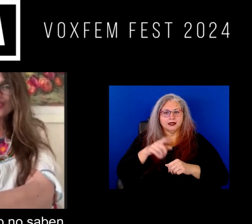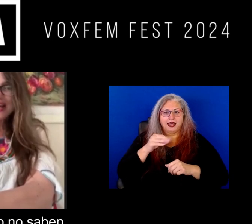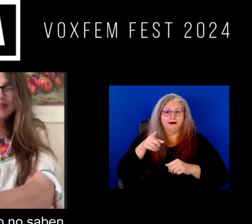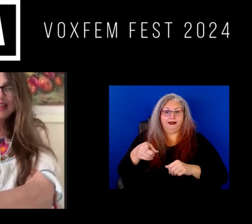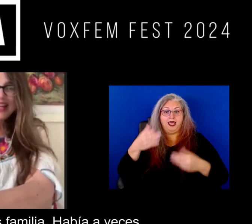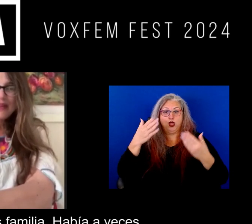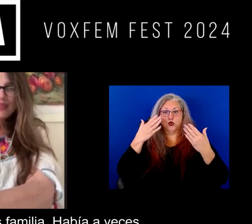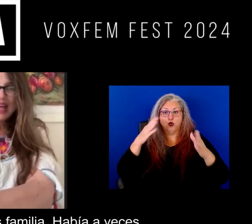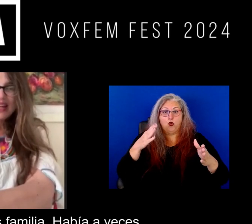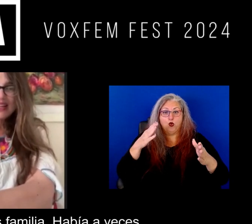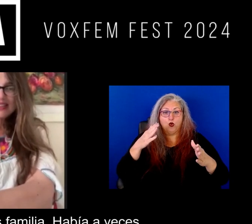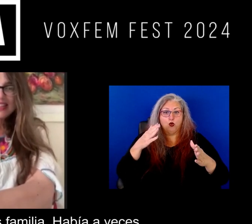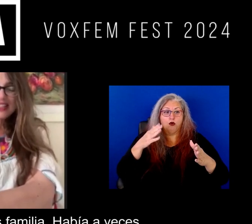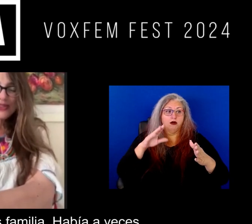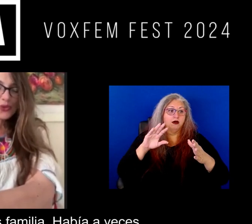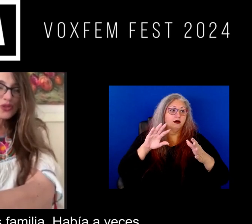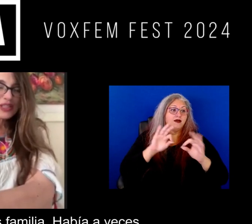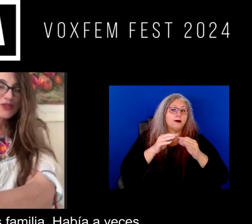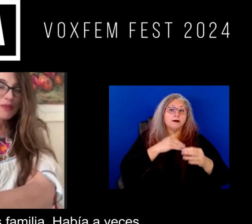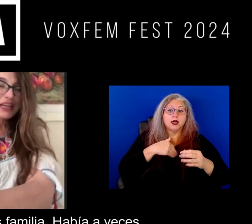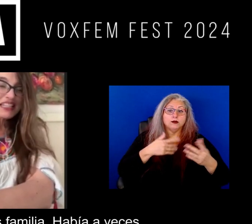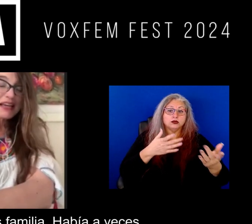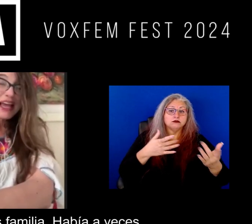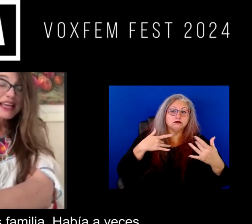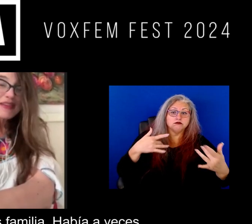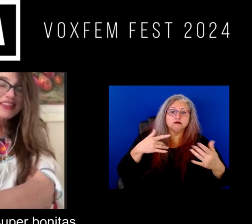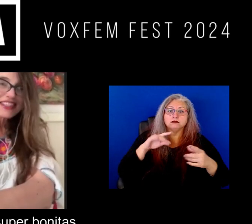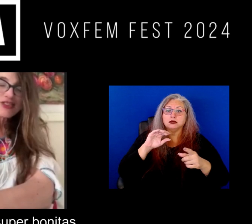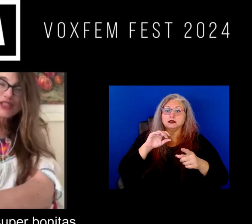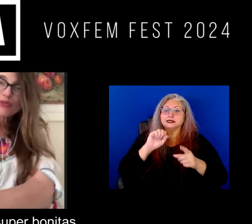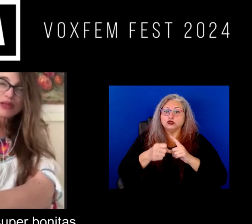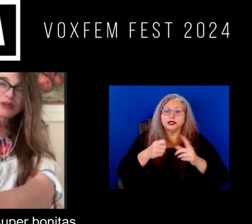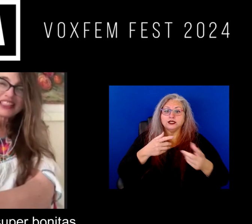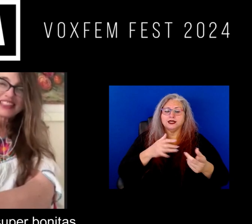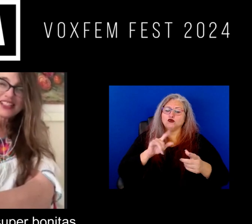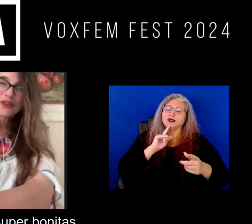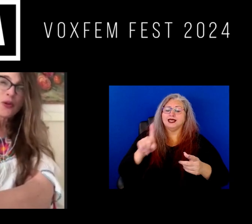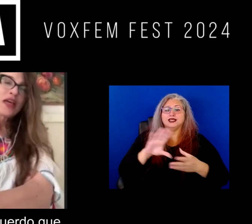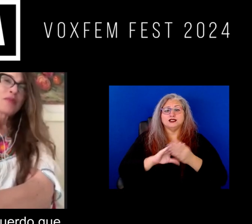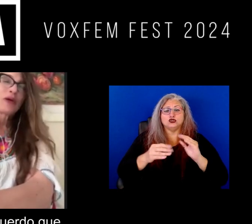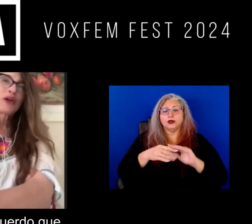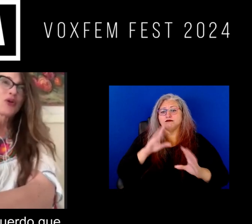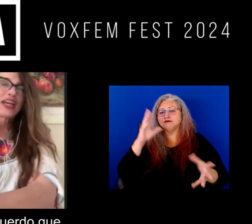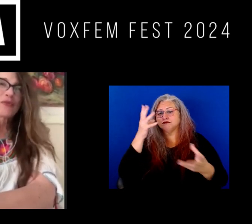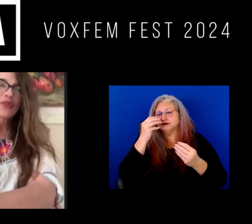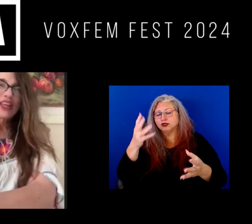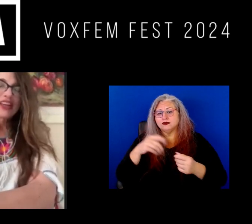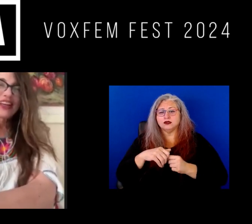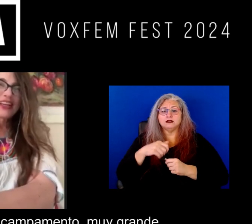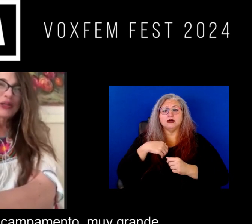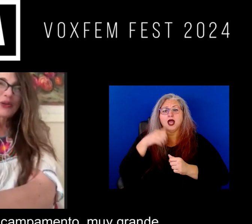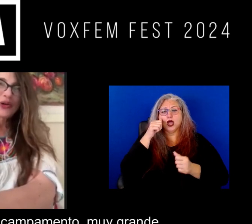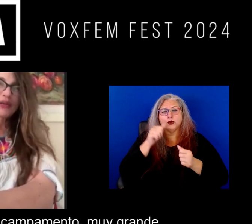no saben nada de sus de sus familias hay a veces historias súper bonitas ¿no? me acuerdo que